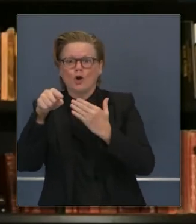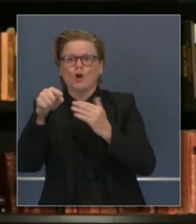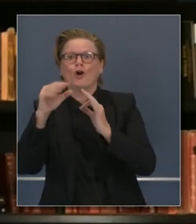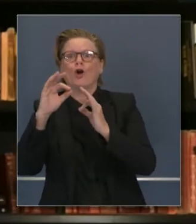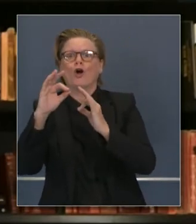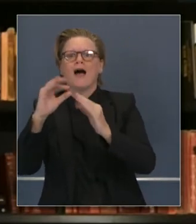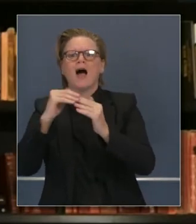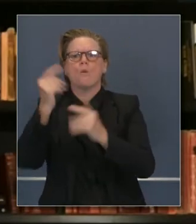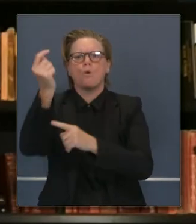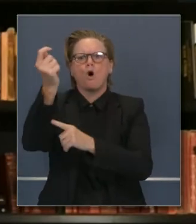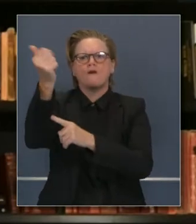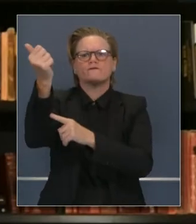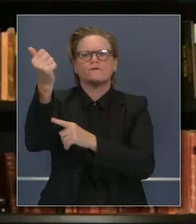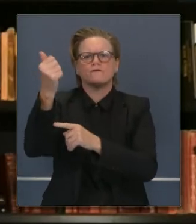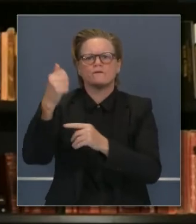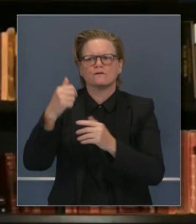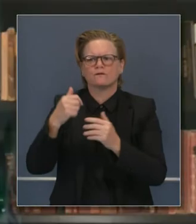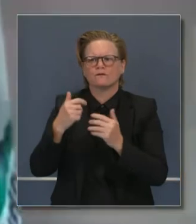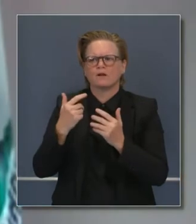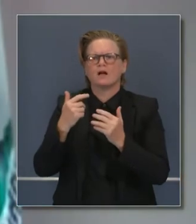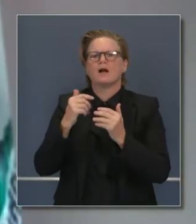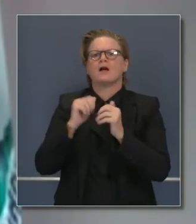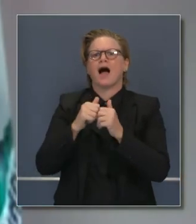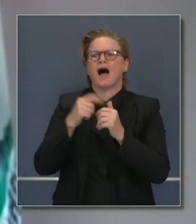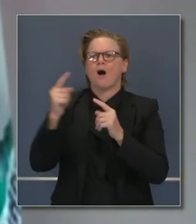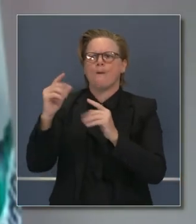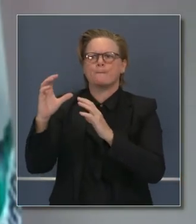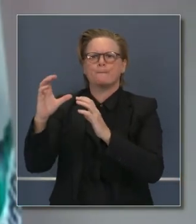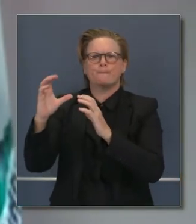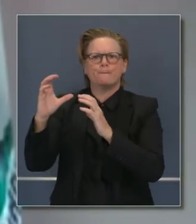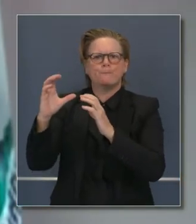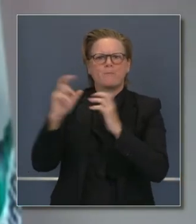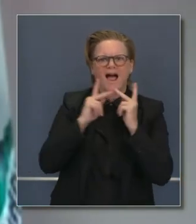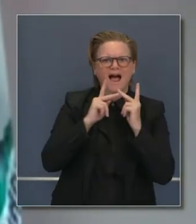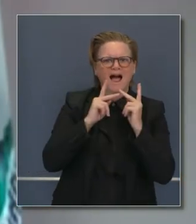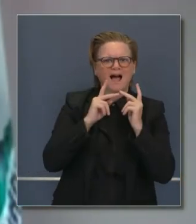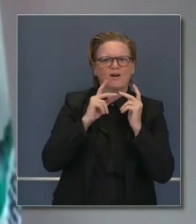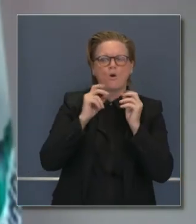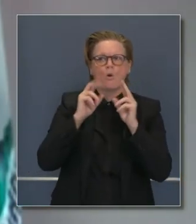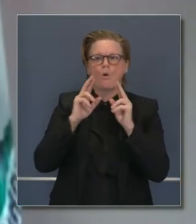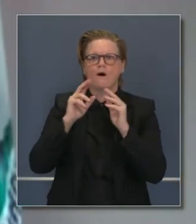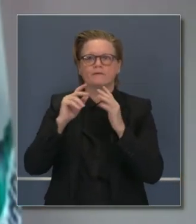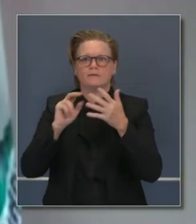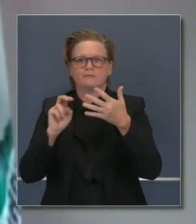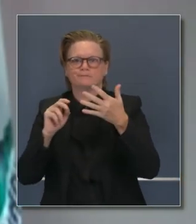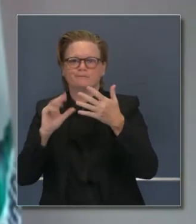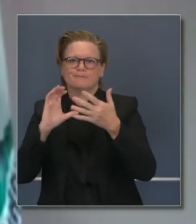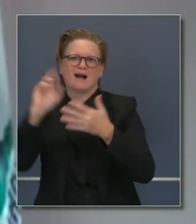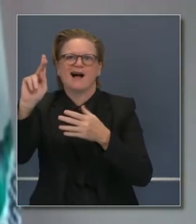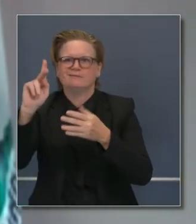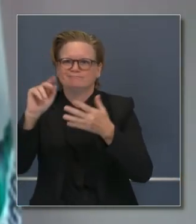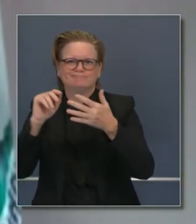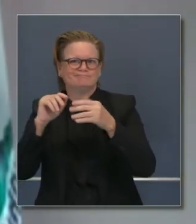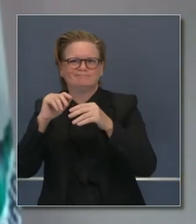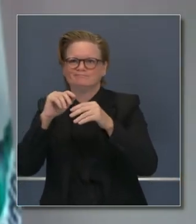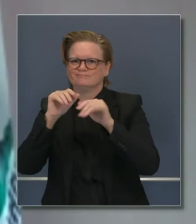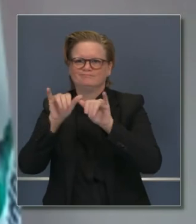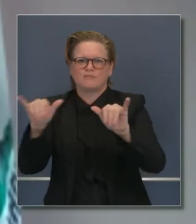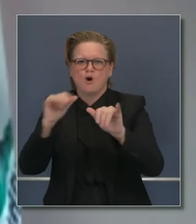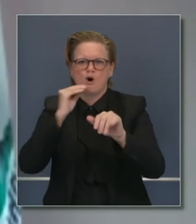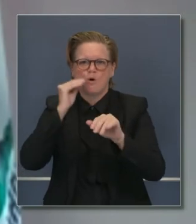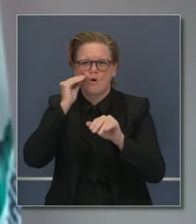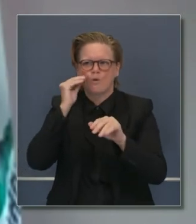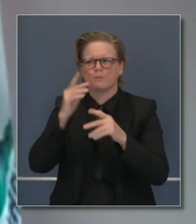quedarse en casa, la orden regional, y cómo hacerle. Sí. Gracias por esta oportunidad de